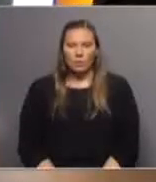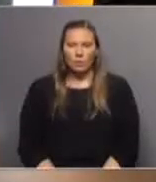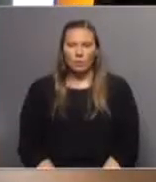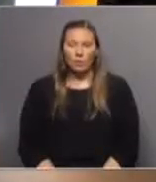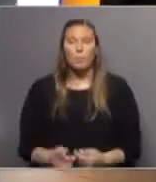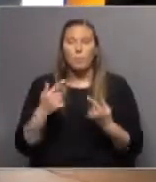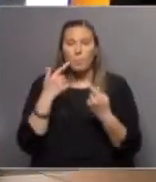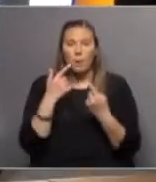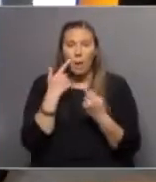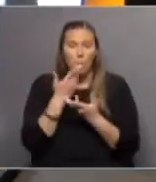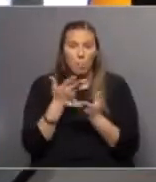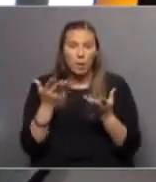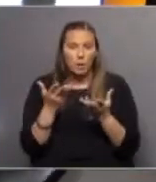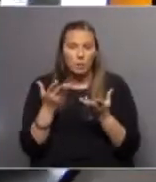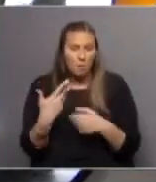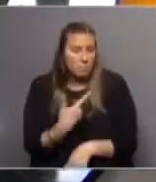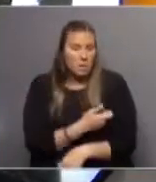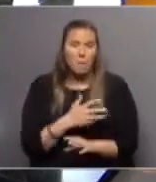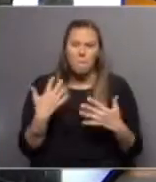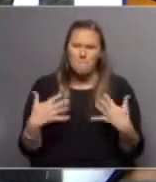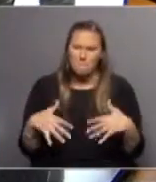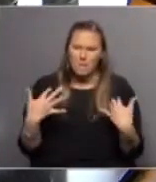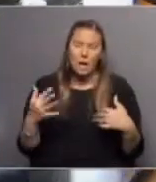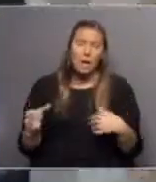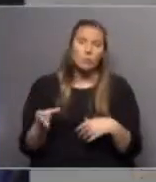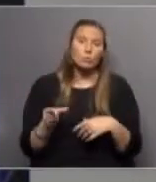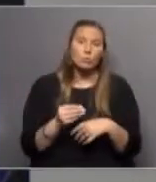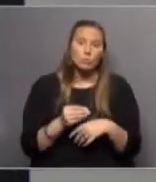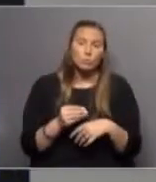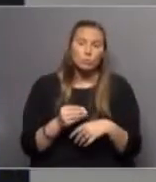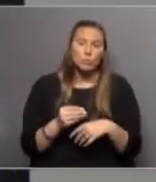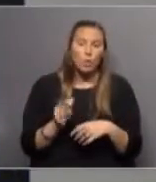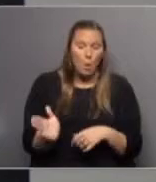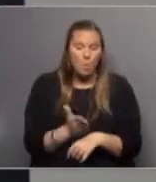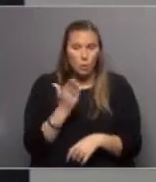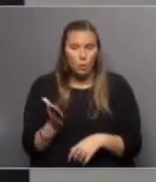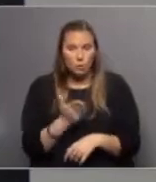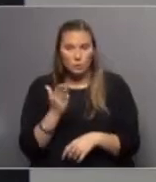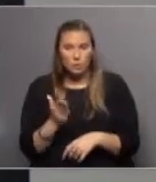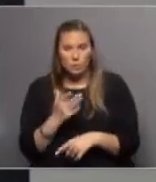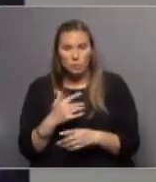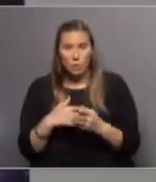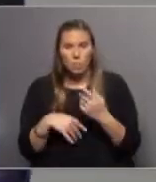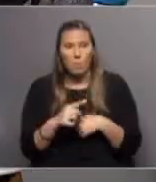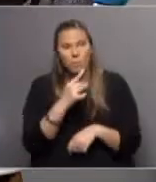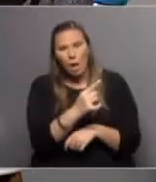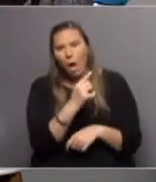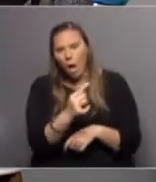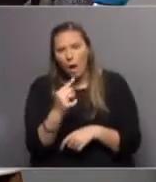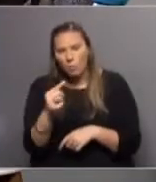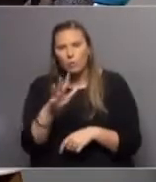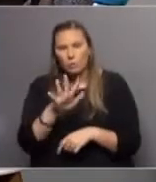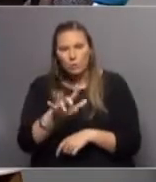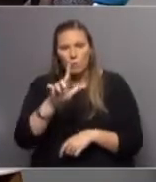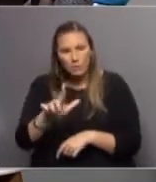para muestra un botón en este caso para muestra una jeringa de todo lo que puede ser el proceso multiplicado por cada una de las 57